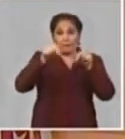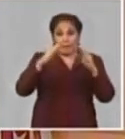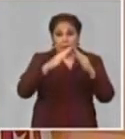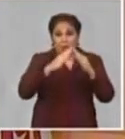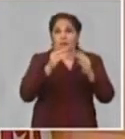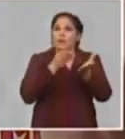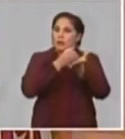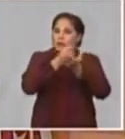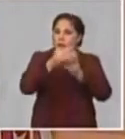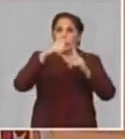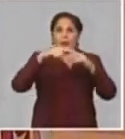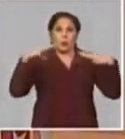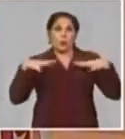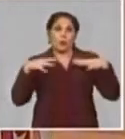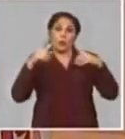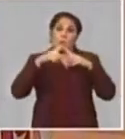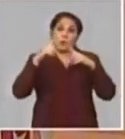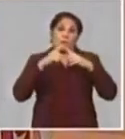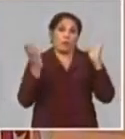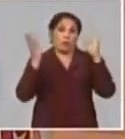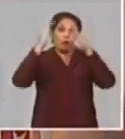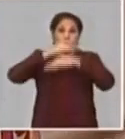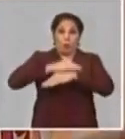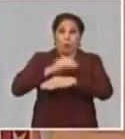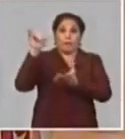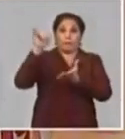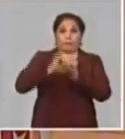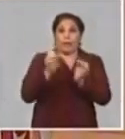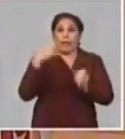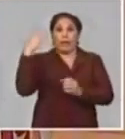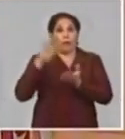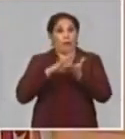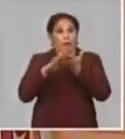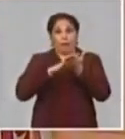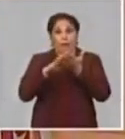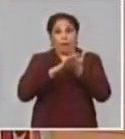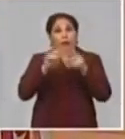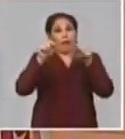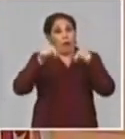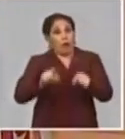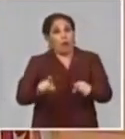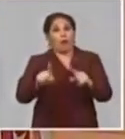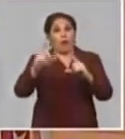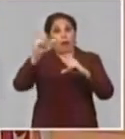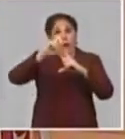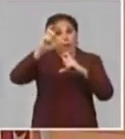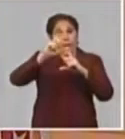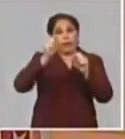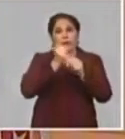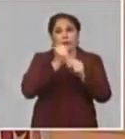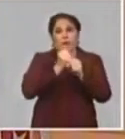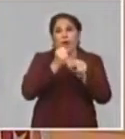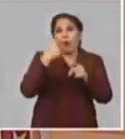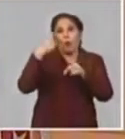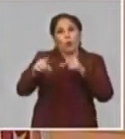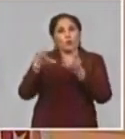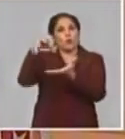directamente al turismo y como esa actividad no está activa, pues entonces ellos han tenido que